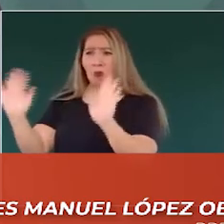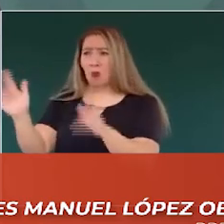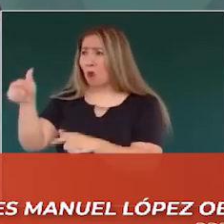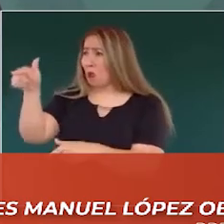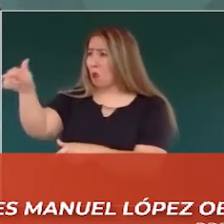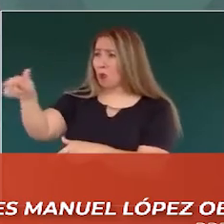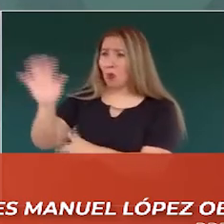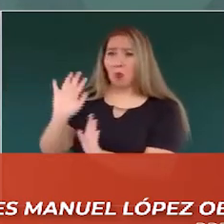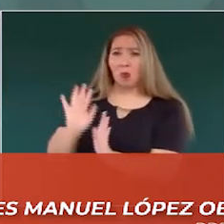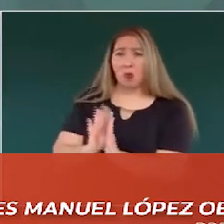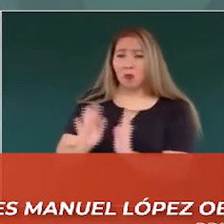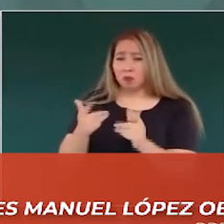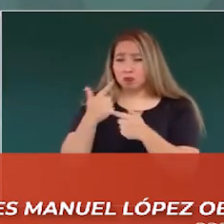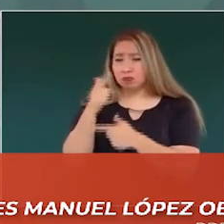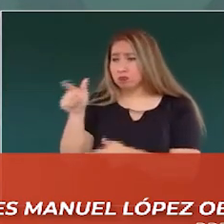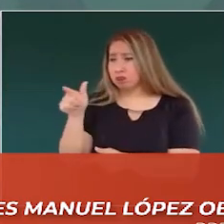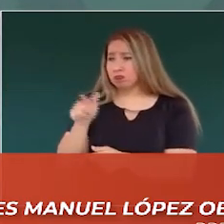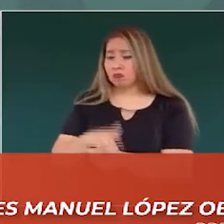a disentir,